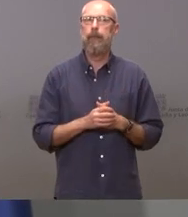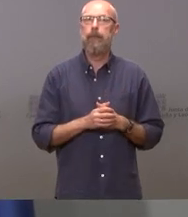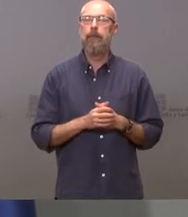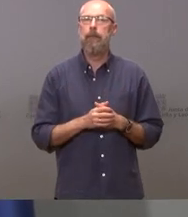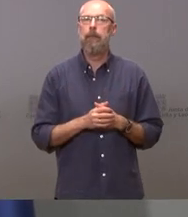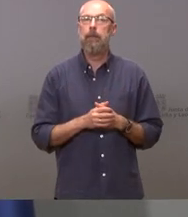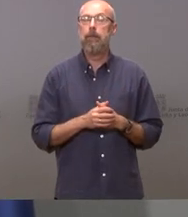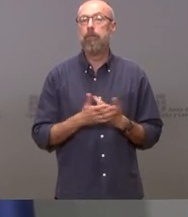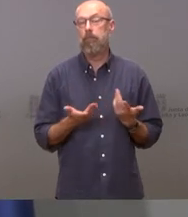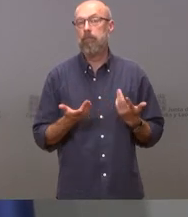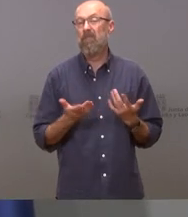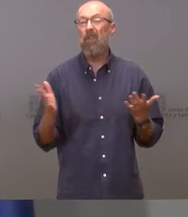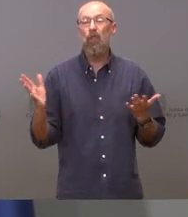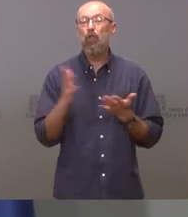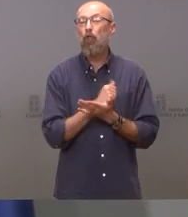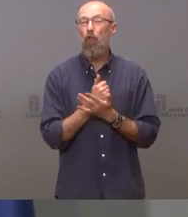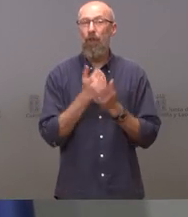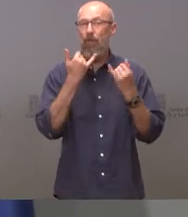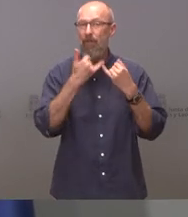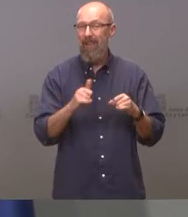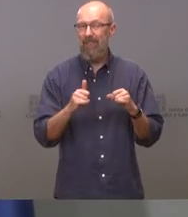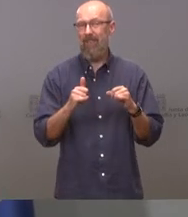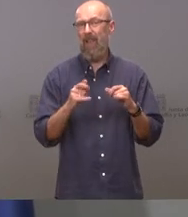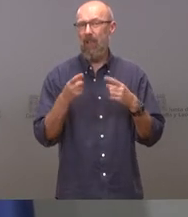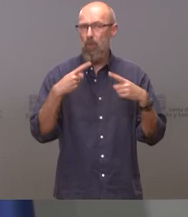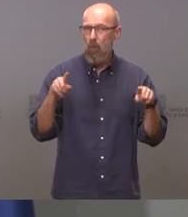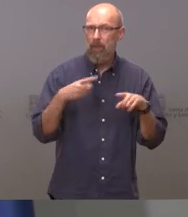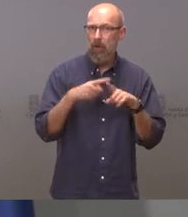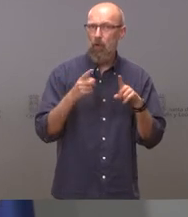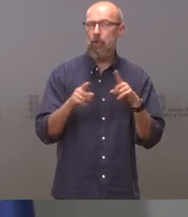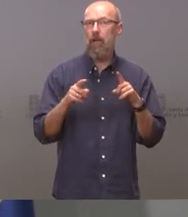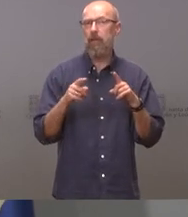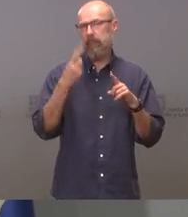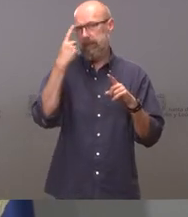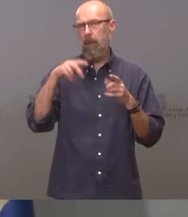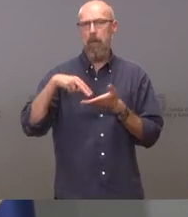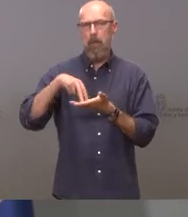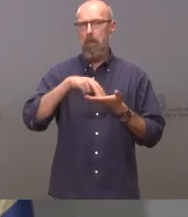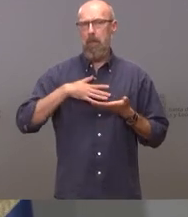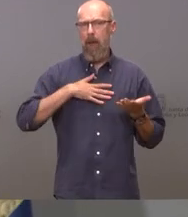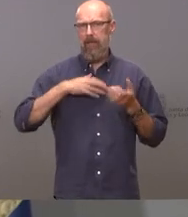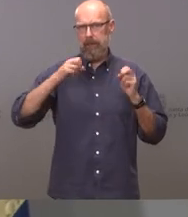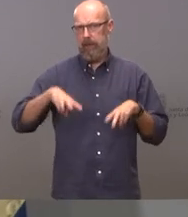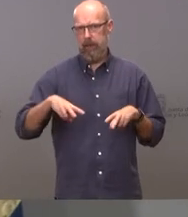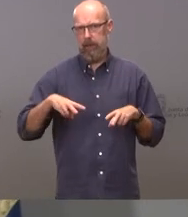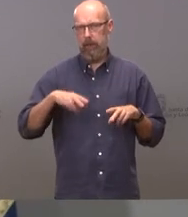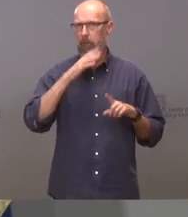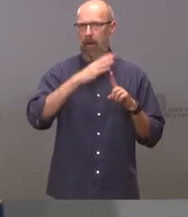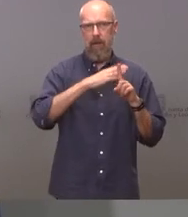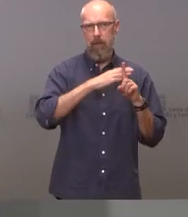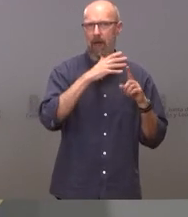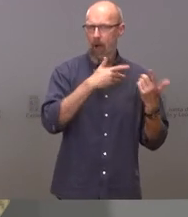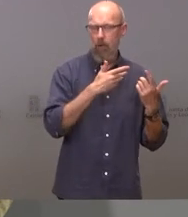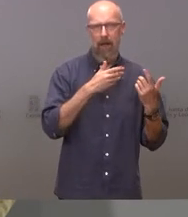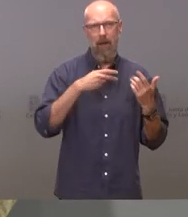todos los eventos musicales se pueden celebrar de momento sin baile como hemos dicho mientras estemos en este nivel va a haber instrucciones